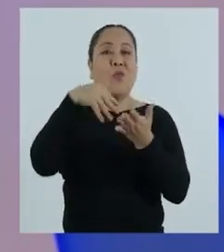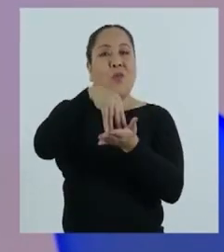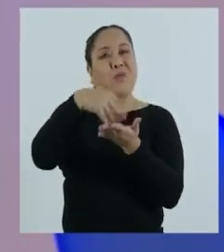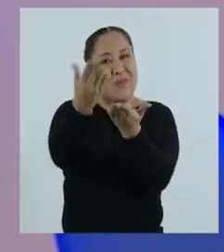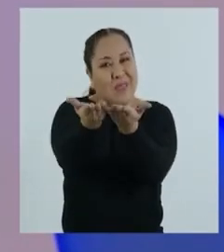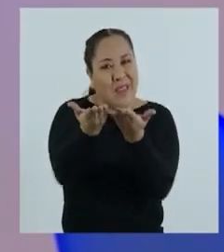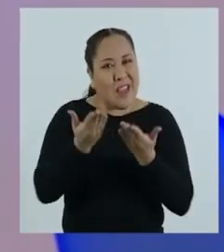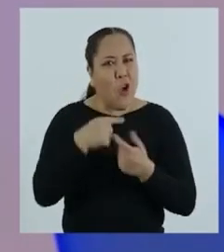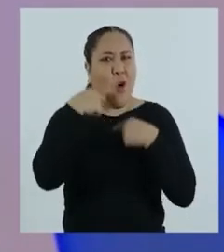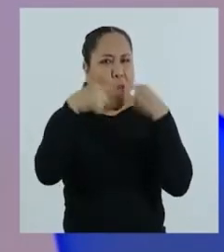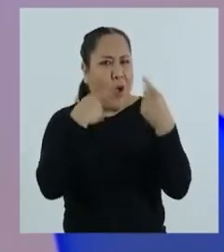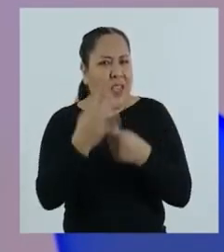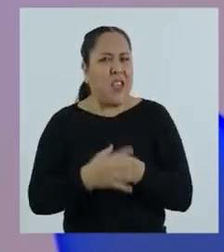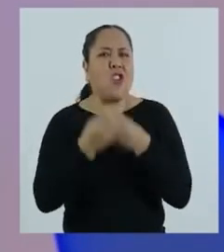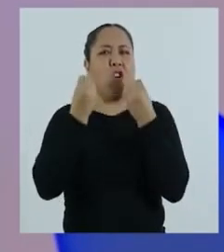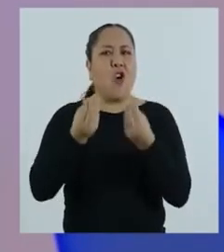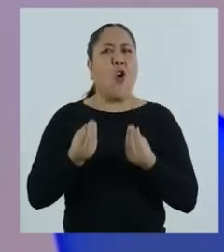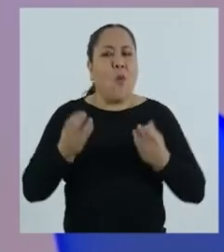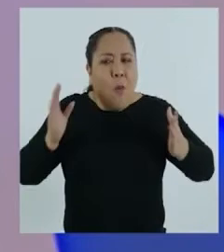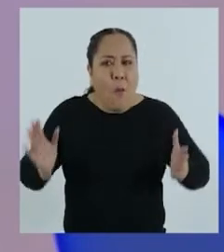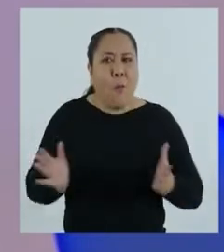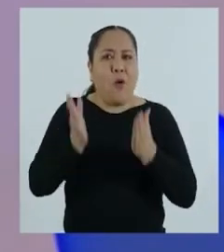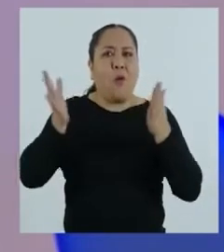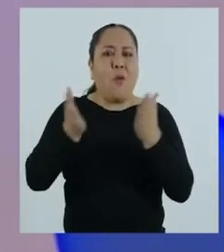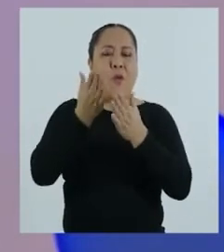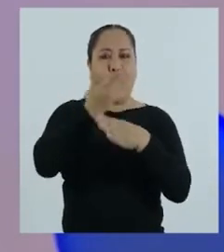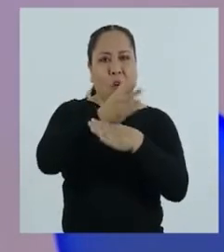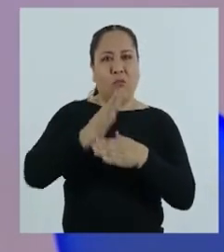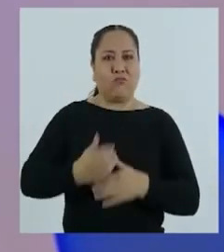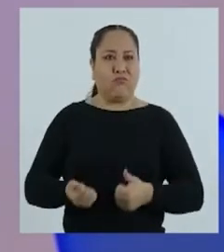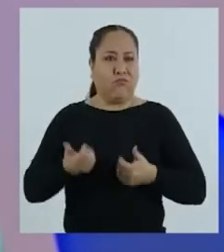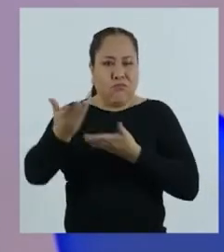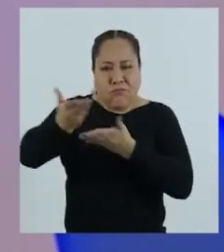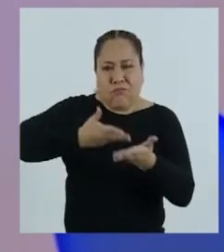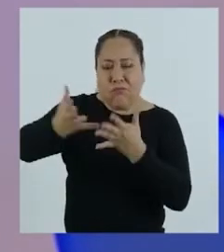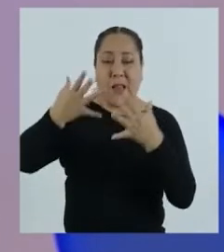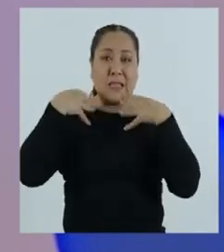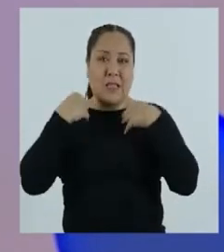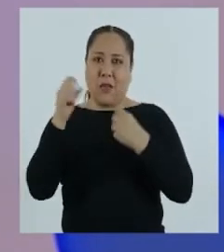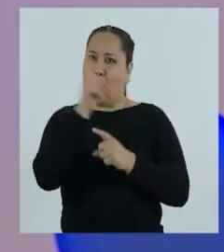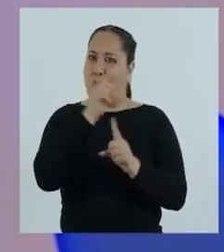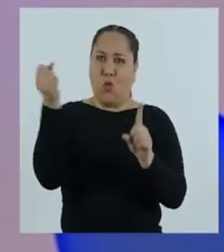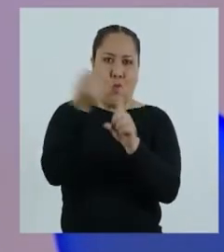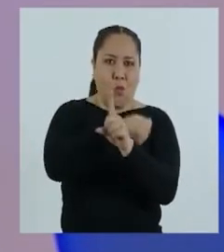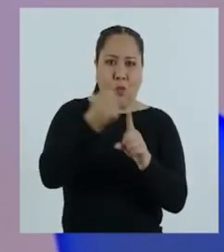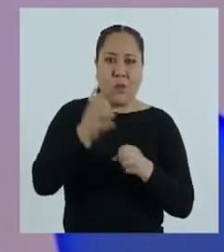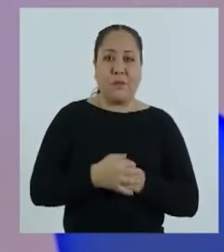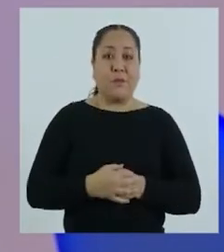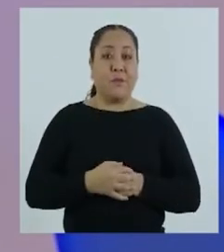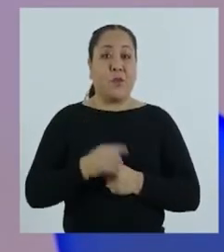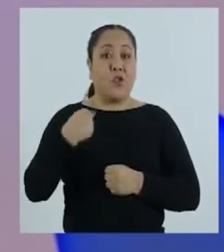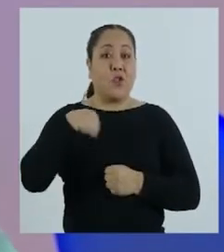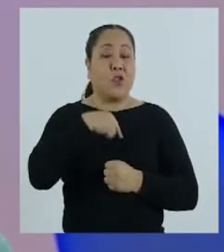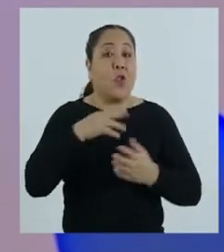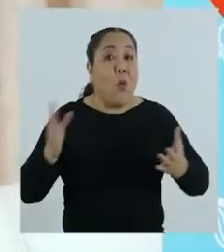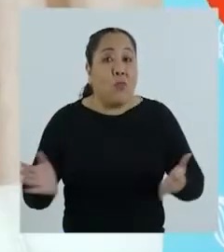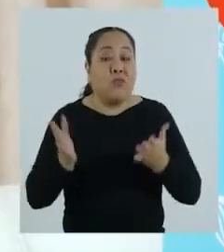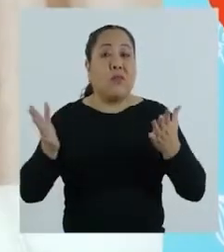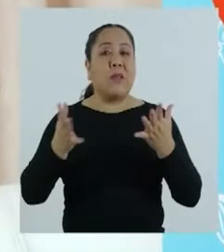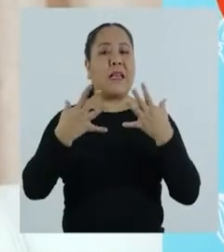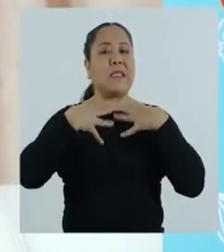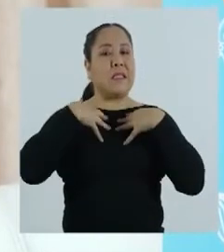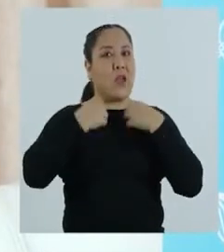y Poblaciones Vulnerables. ¡Bienvenida! Cuéntenos, ¿cómo podemos promover una convivencia saludable y sin violencia?